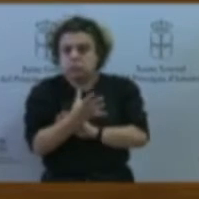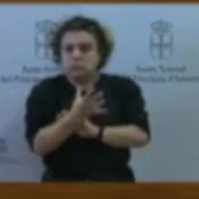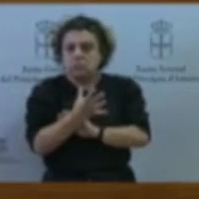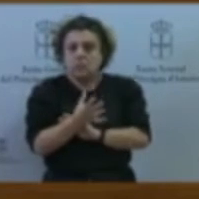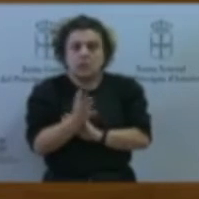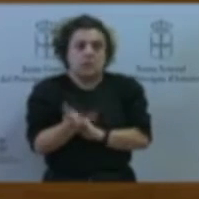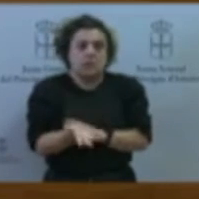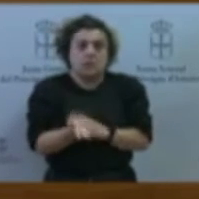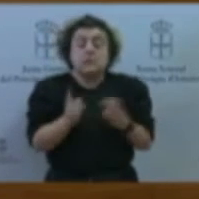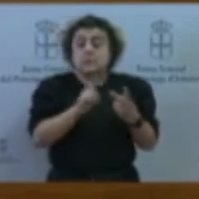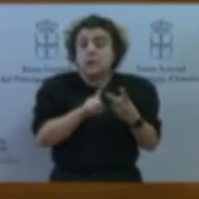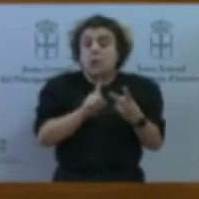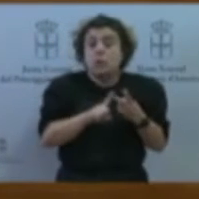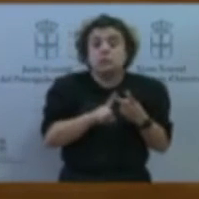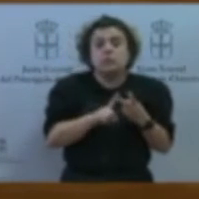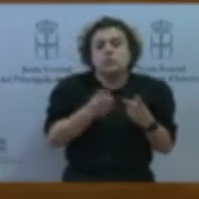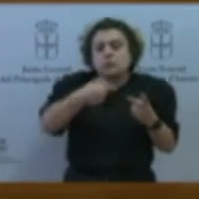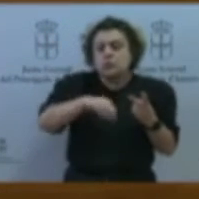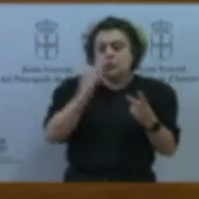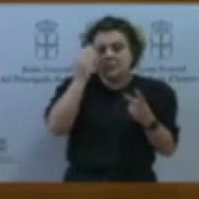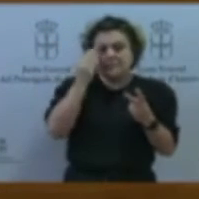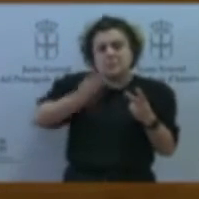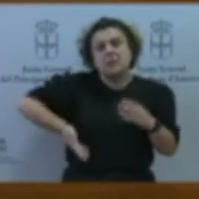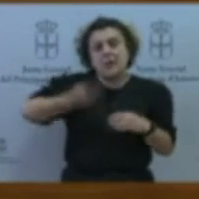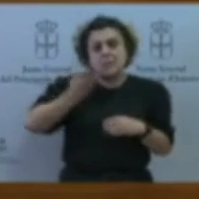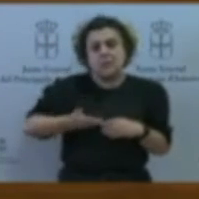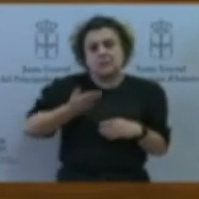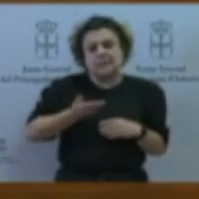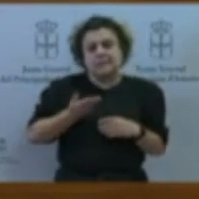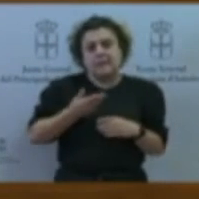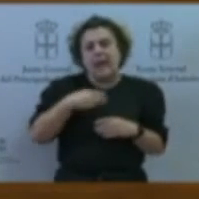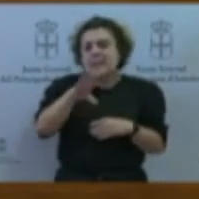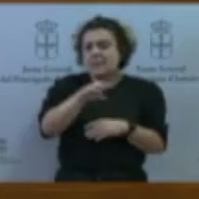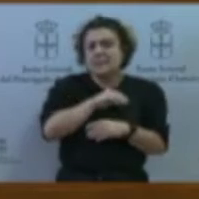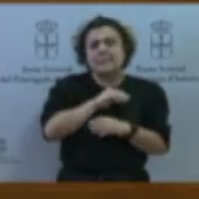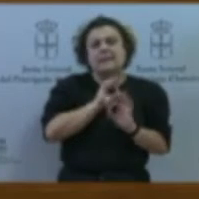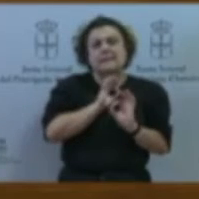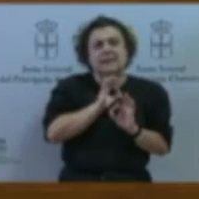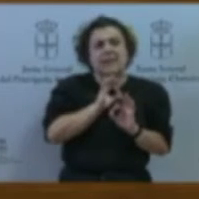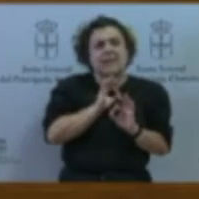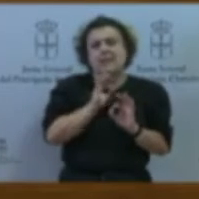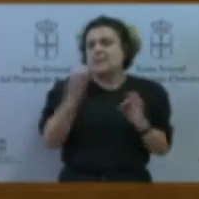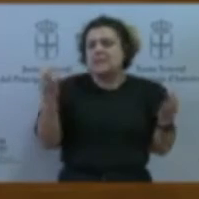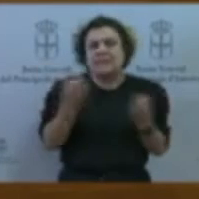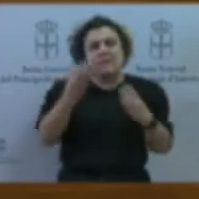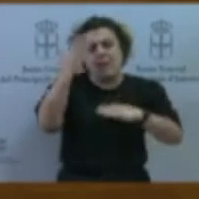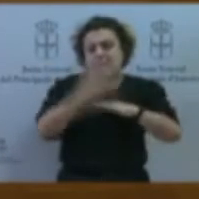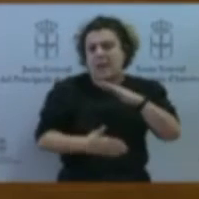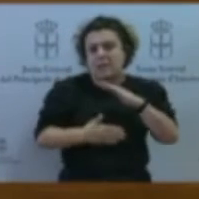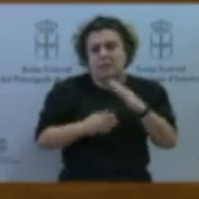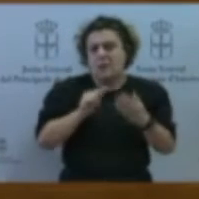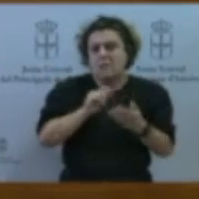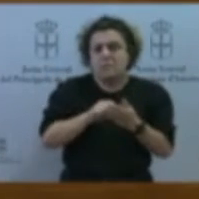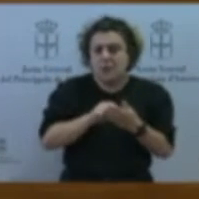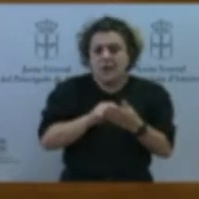también importante que entendamos que hay que poner plazos rápidos de culminación de las obras y dar certidumbres, y